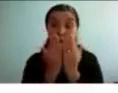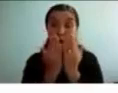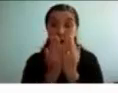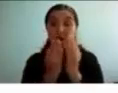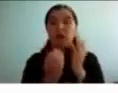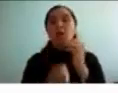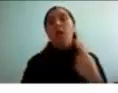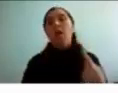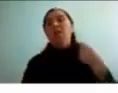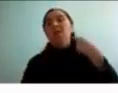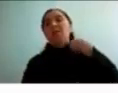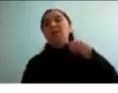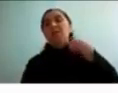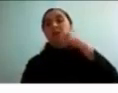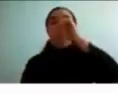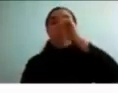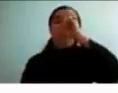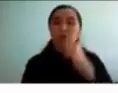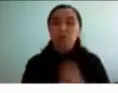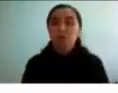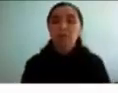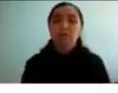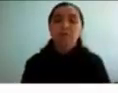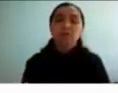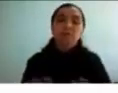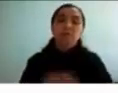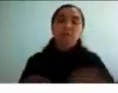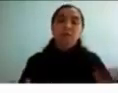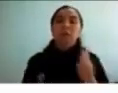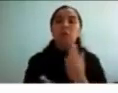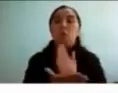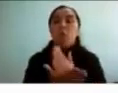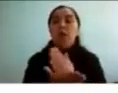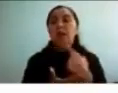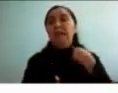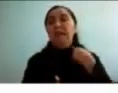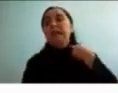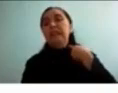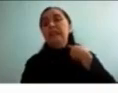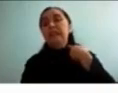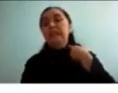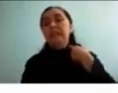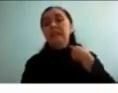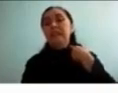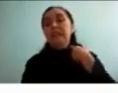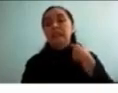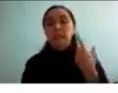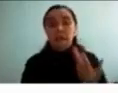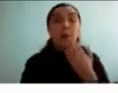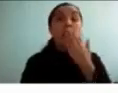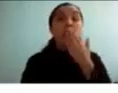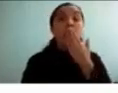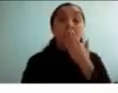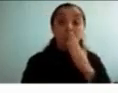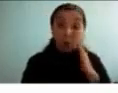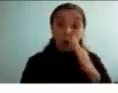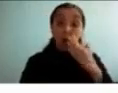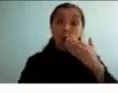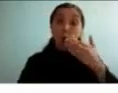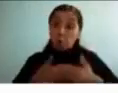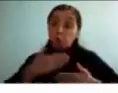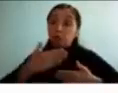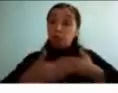que sería algo fundamental también está relacionado con un mejor funcionamiento y una adaptación social